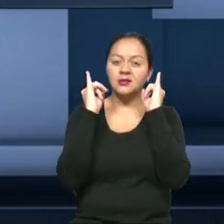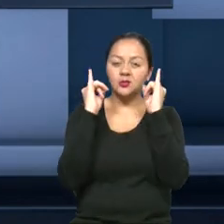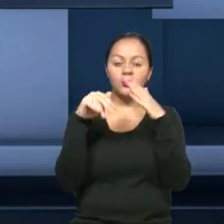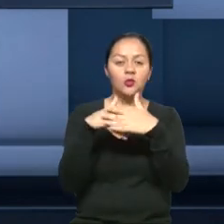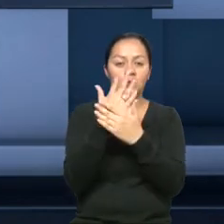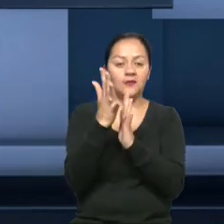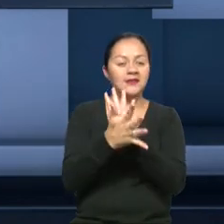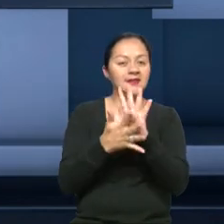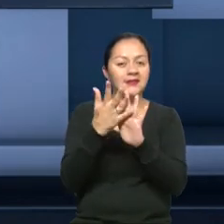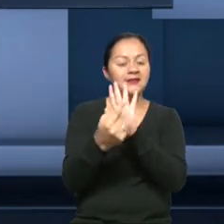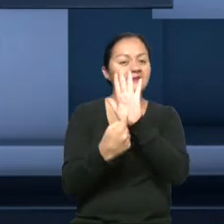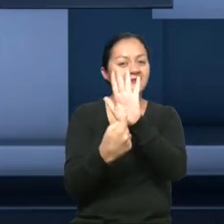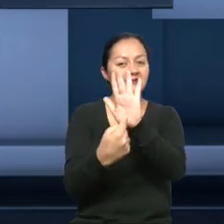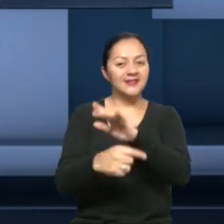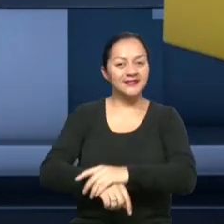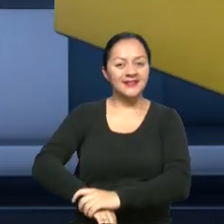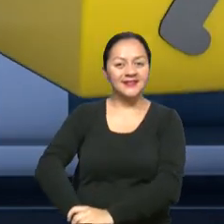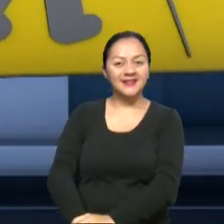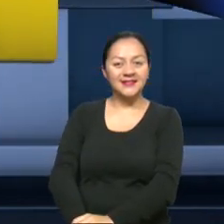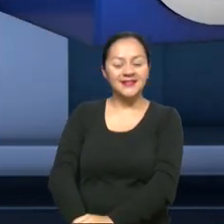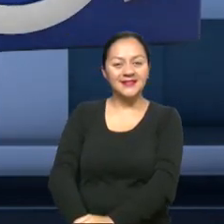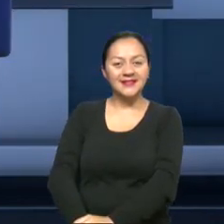nuevas señas que serán de nuestro interés.